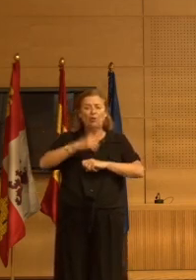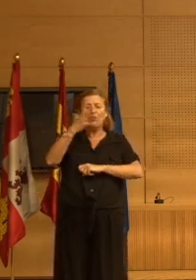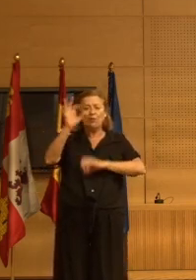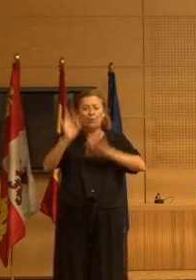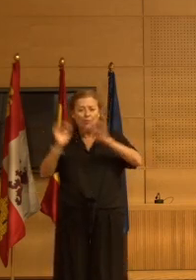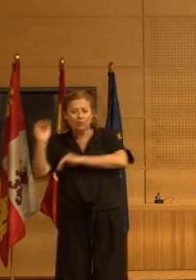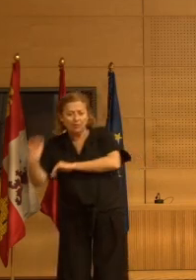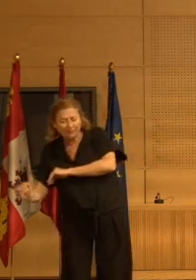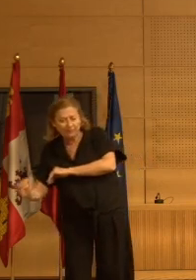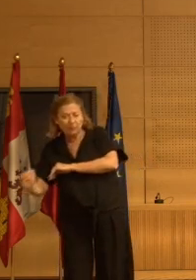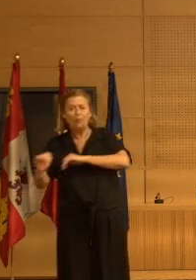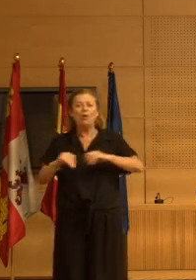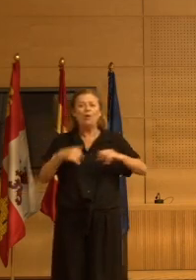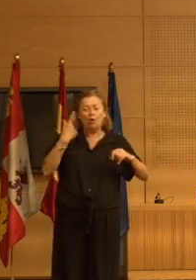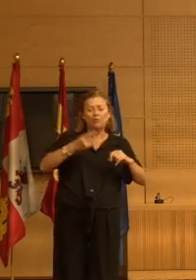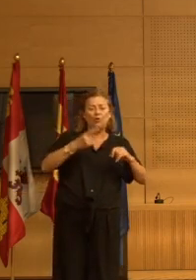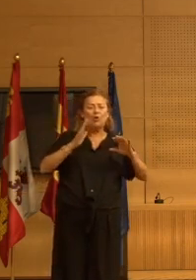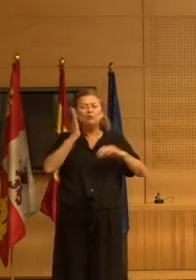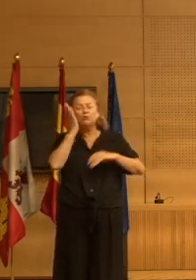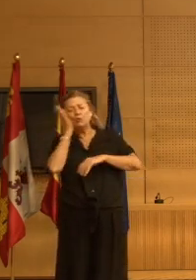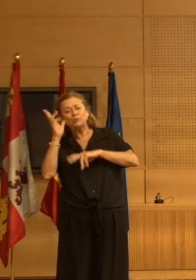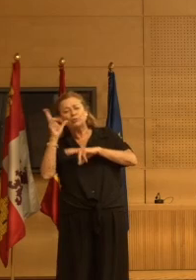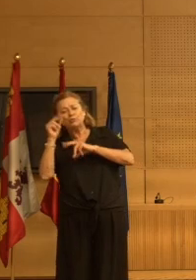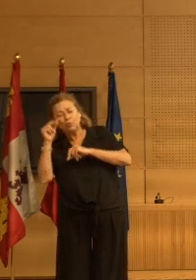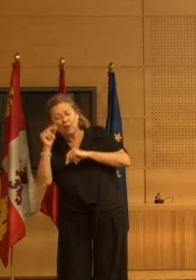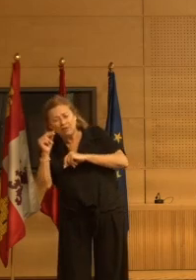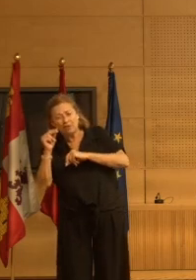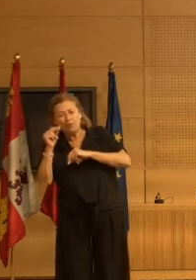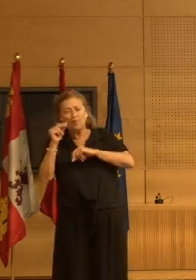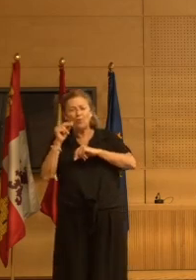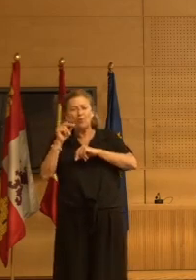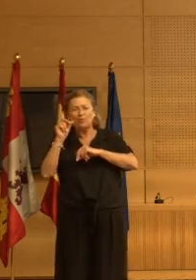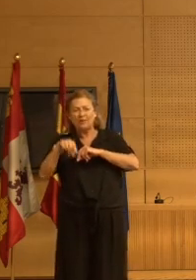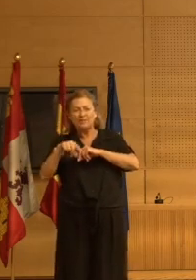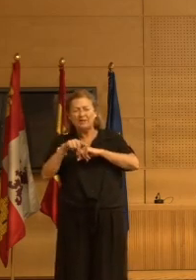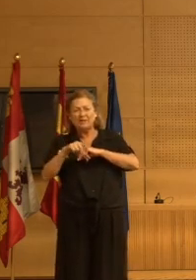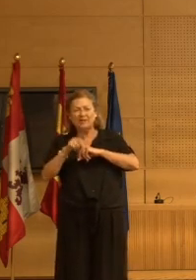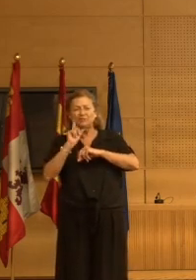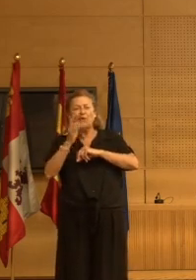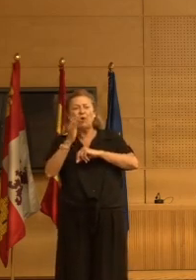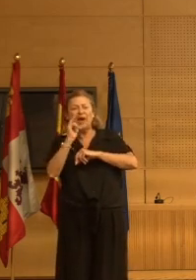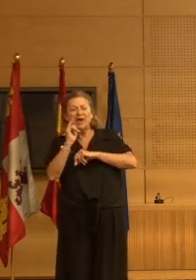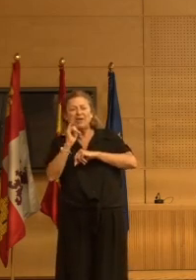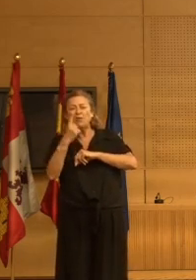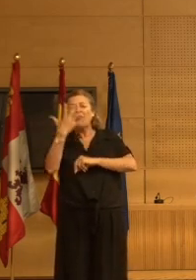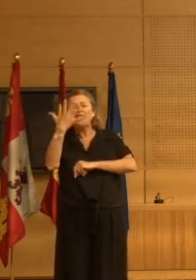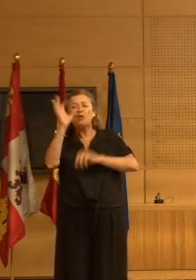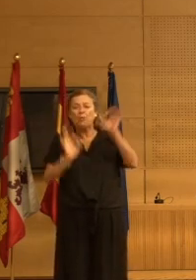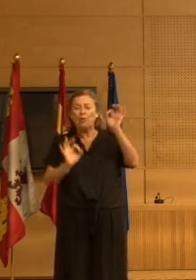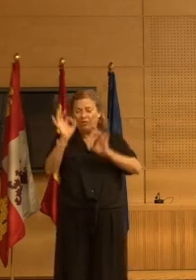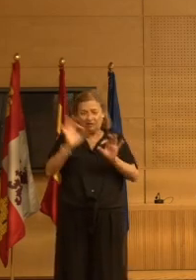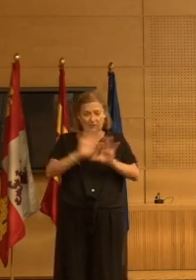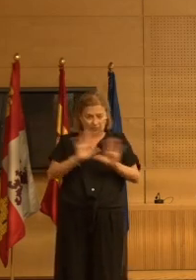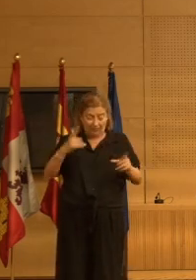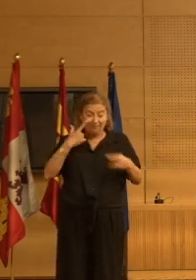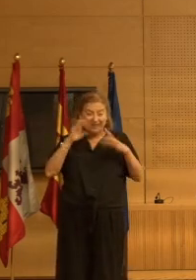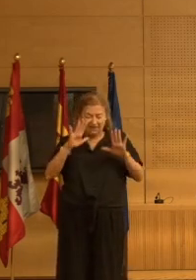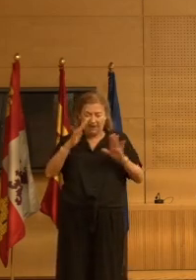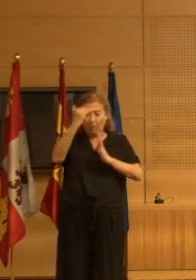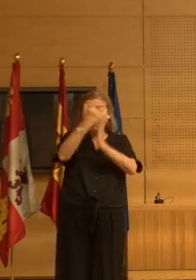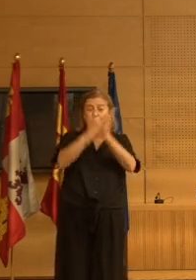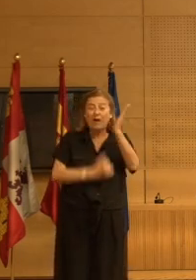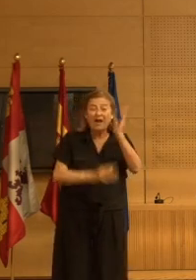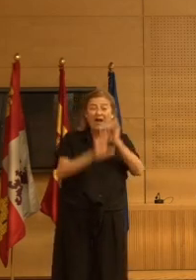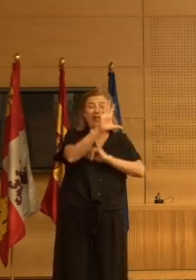% el impulsivo un 10% y alteración realmente del sueño solo había un 5% fíjense ha bajado del